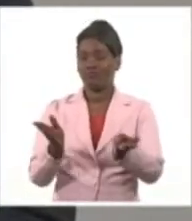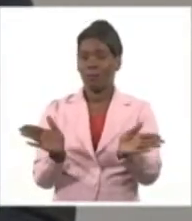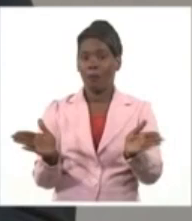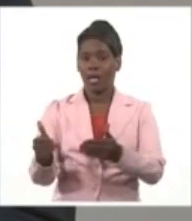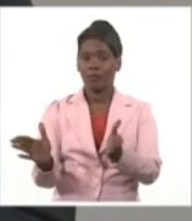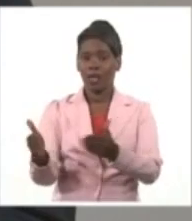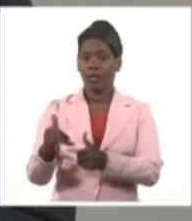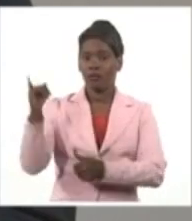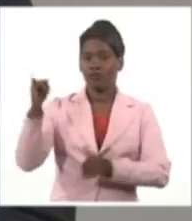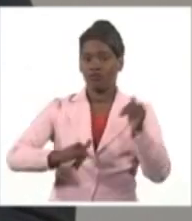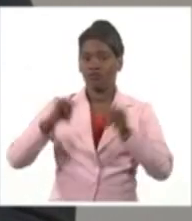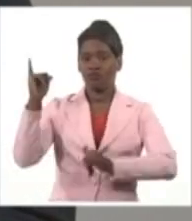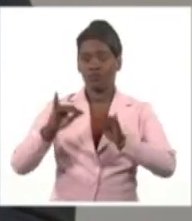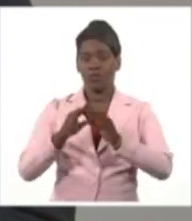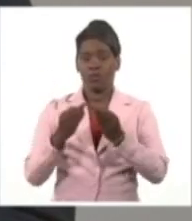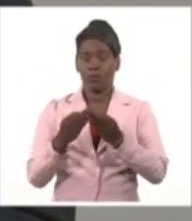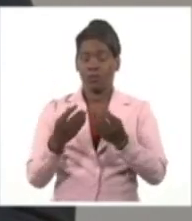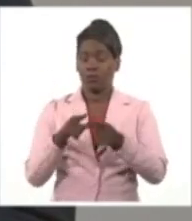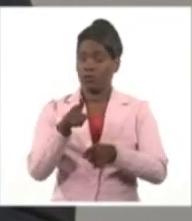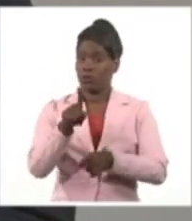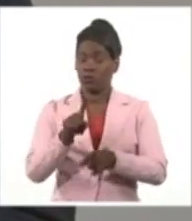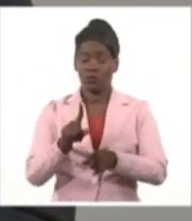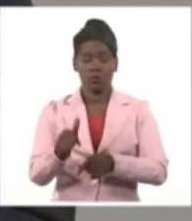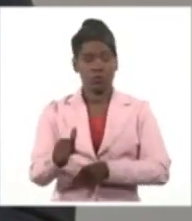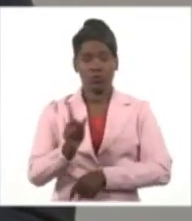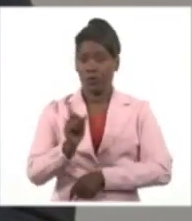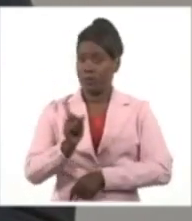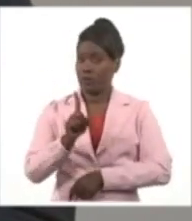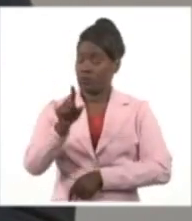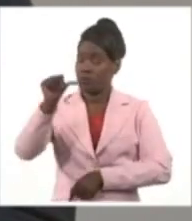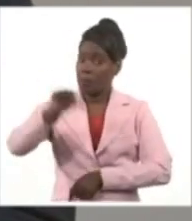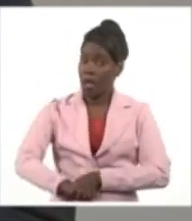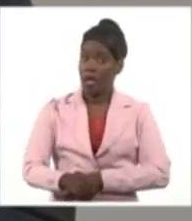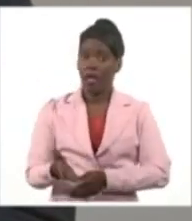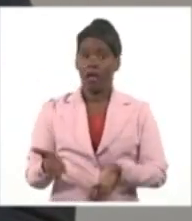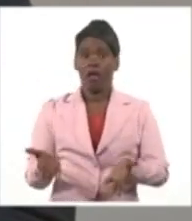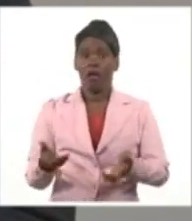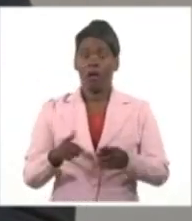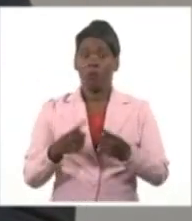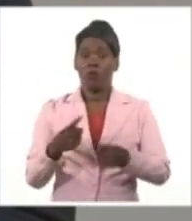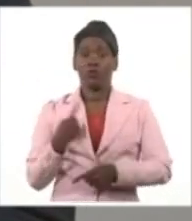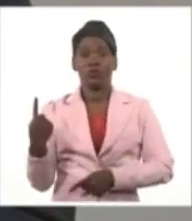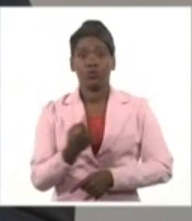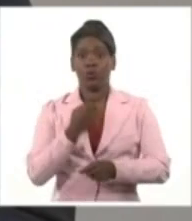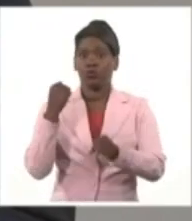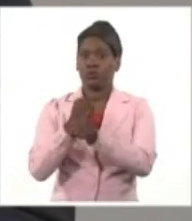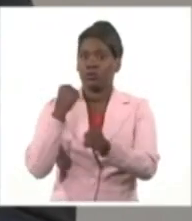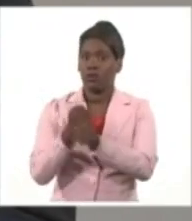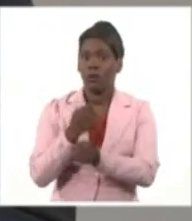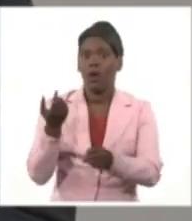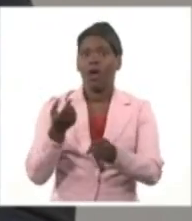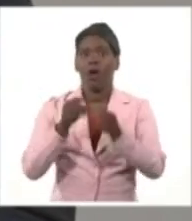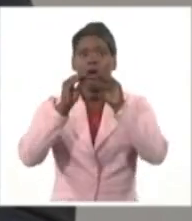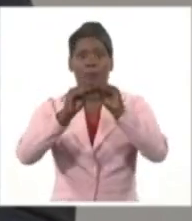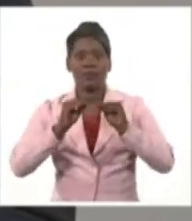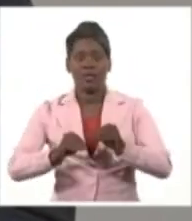No es justo, no es justo, que después de todo el trabajo tuvimos que realizar